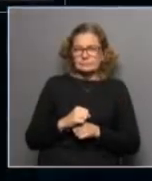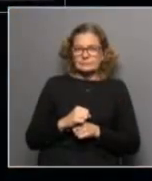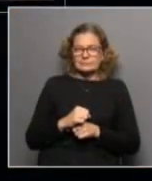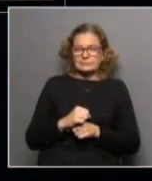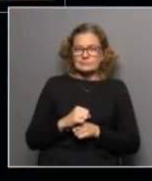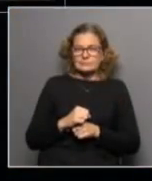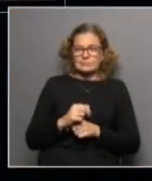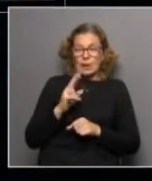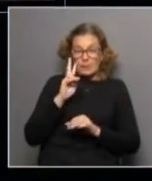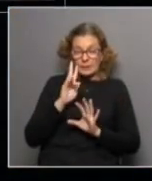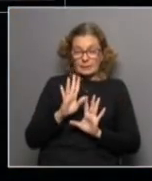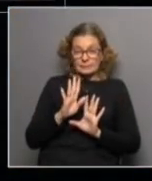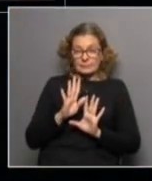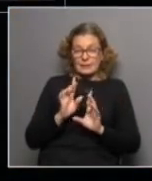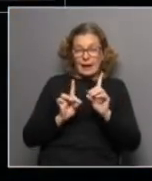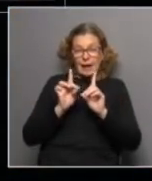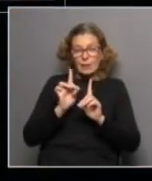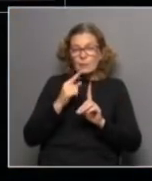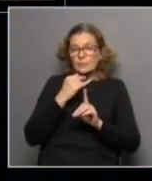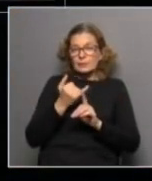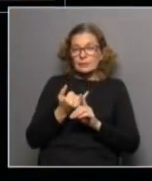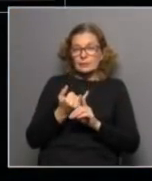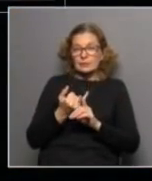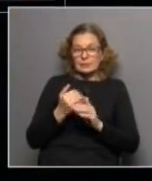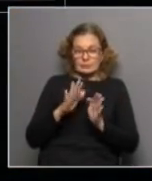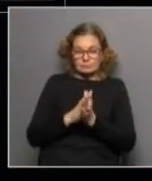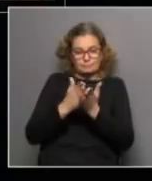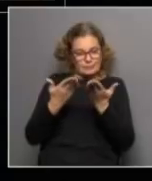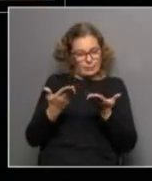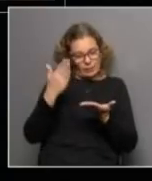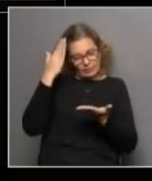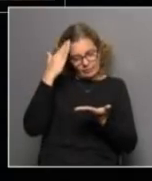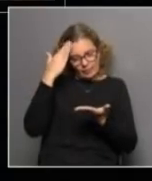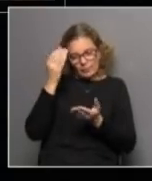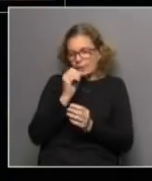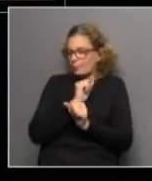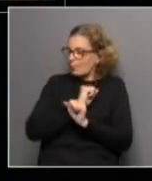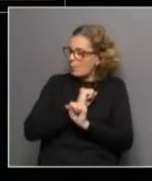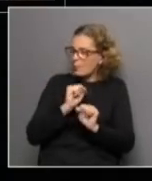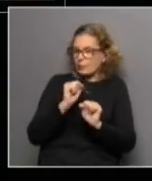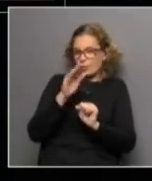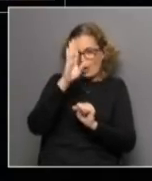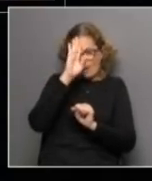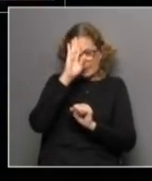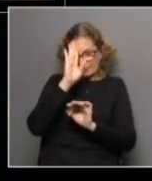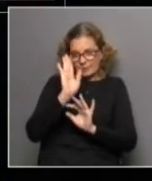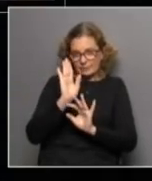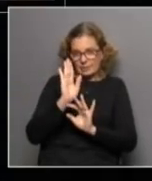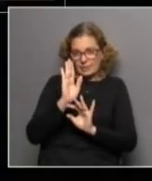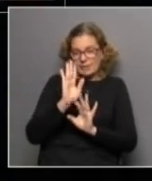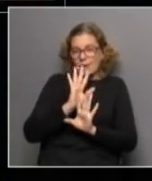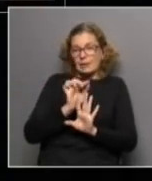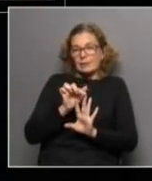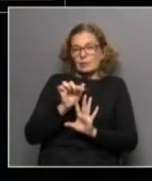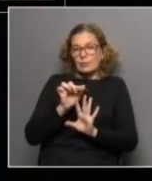Mirá si hay algo que es de libro y que lamentablemente no hemos aprendido la lección